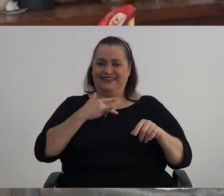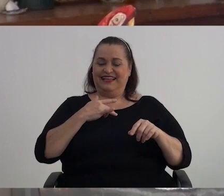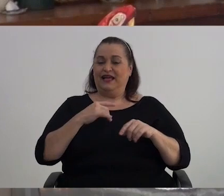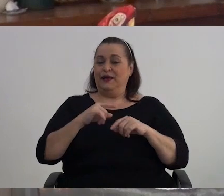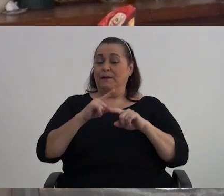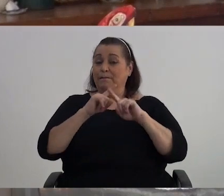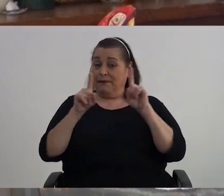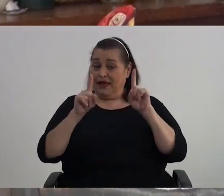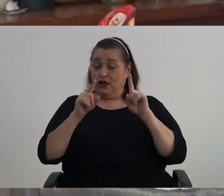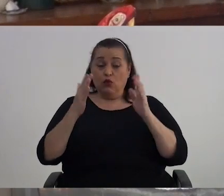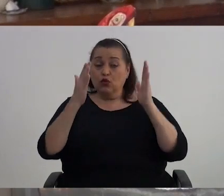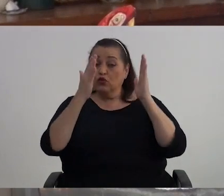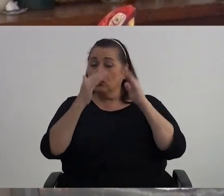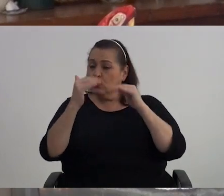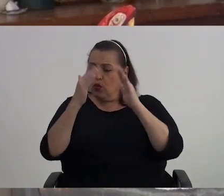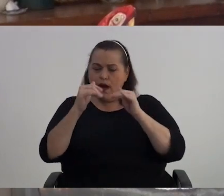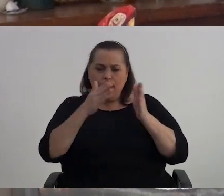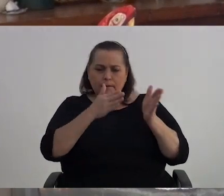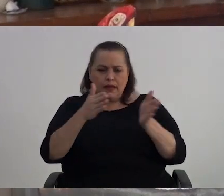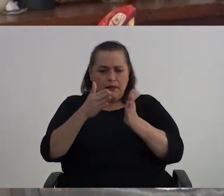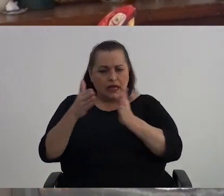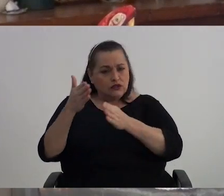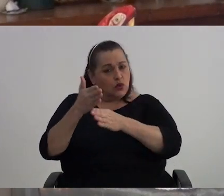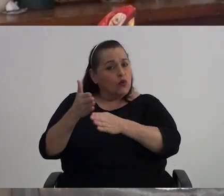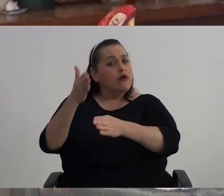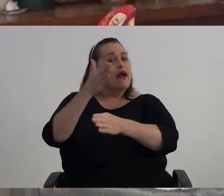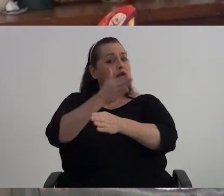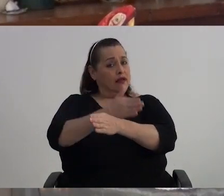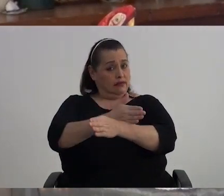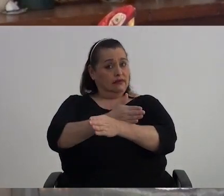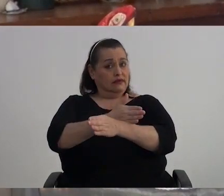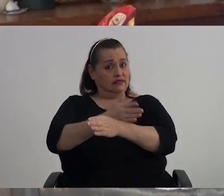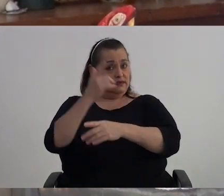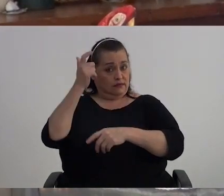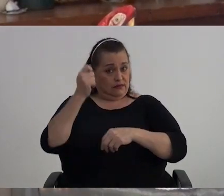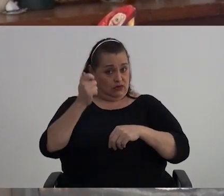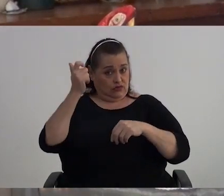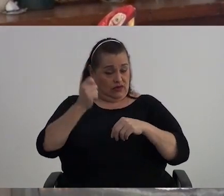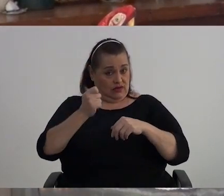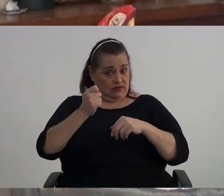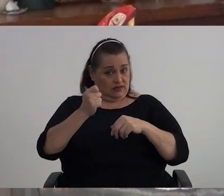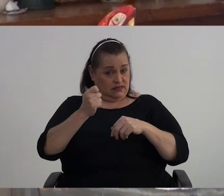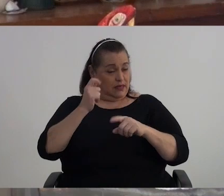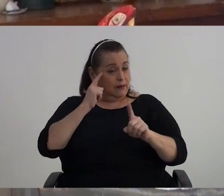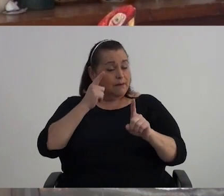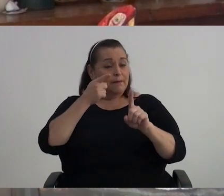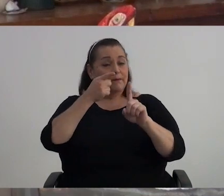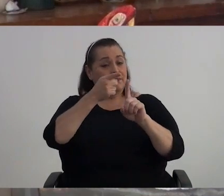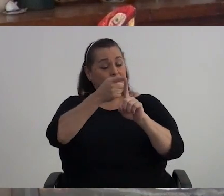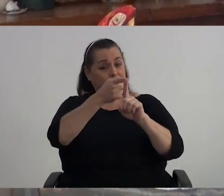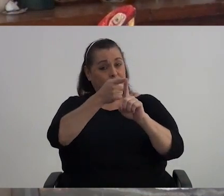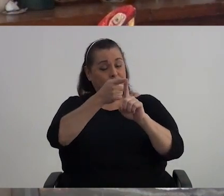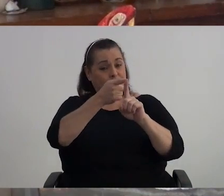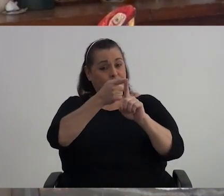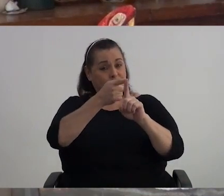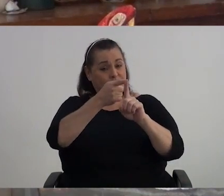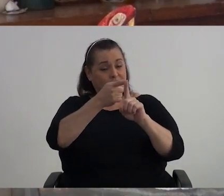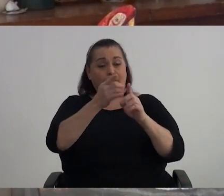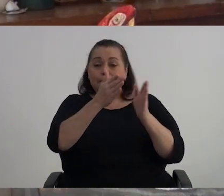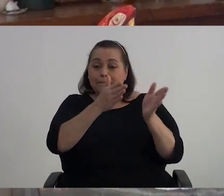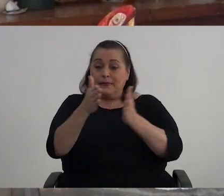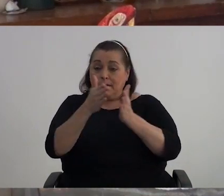no haber Una preparación Anterior Para Para Para Para